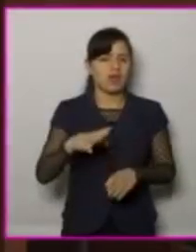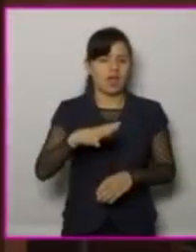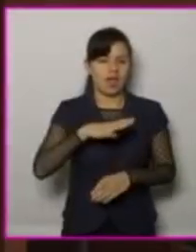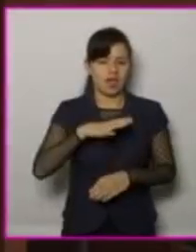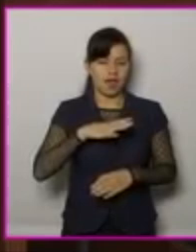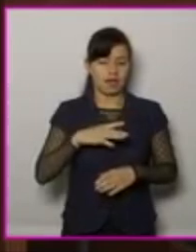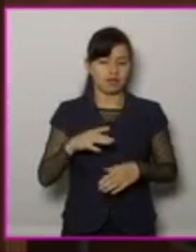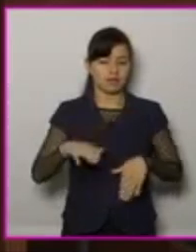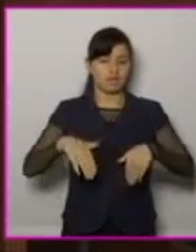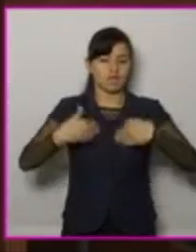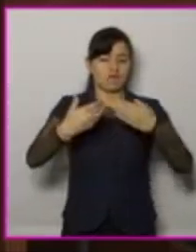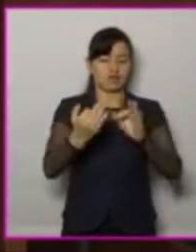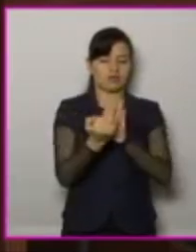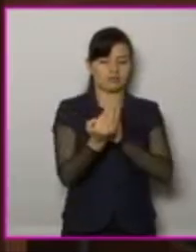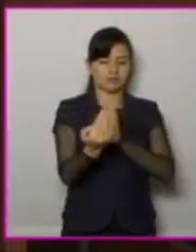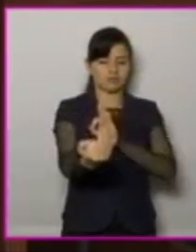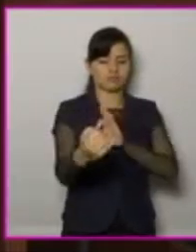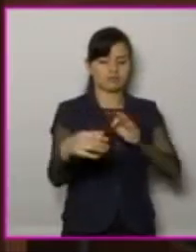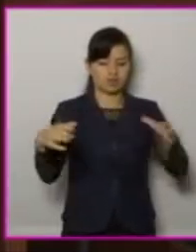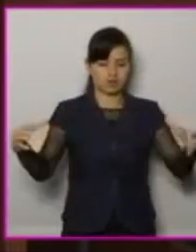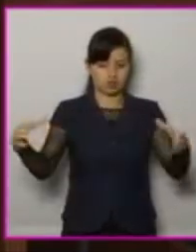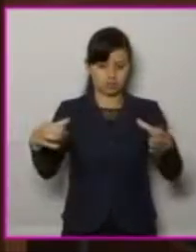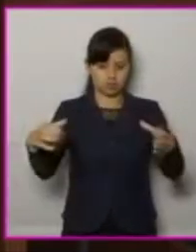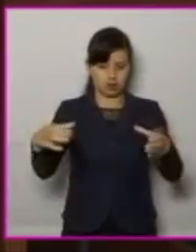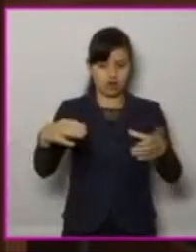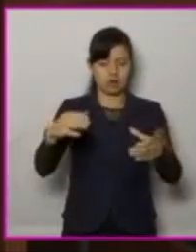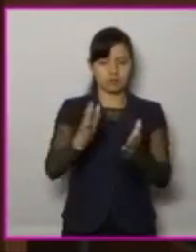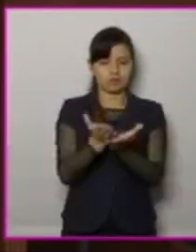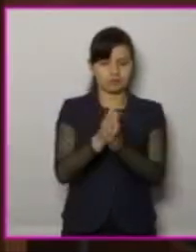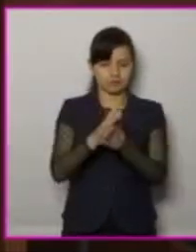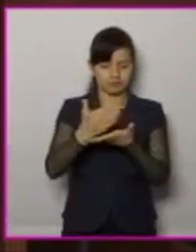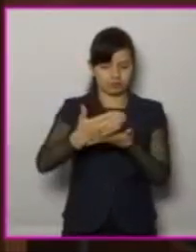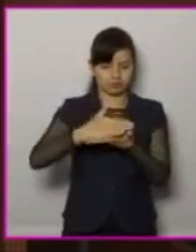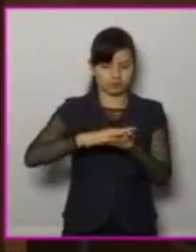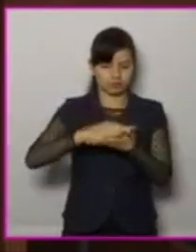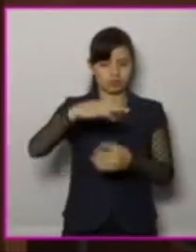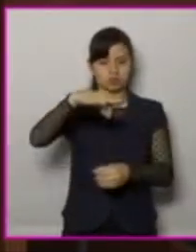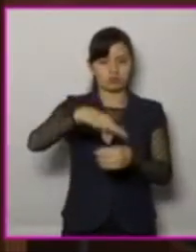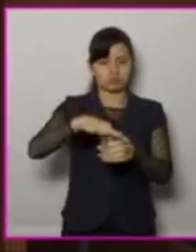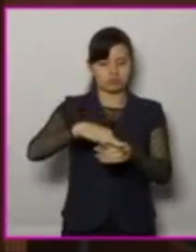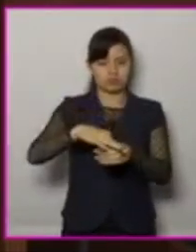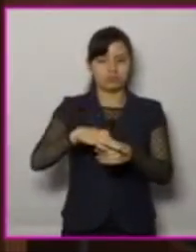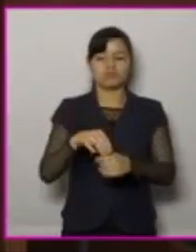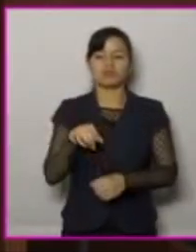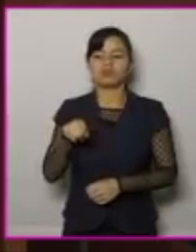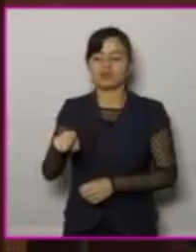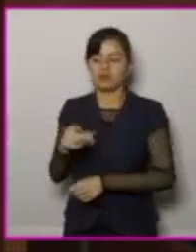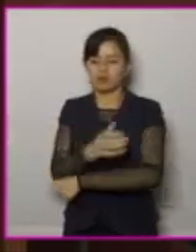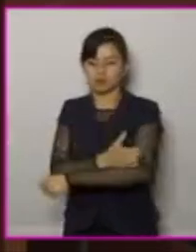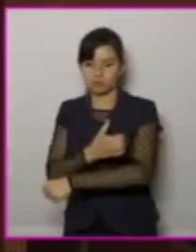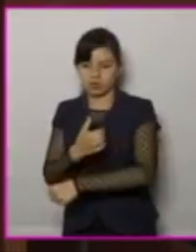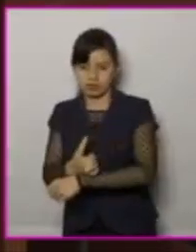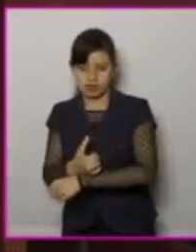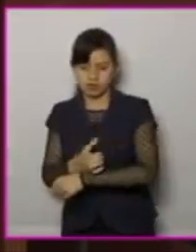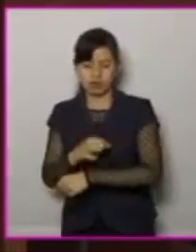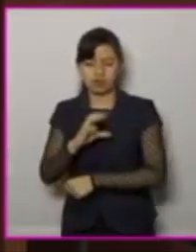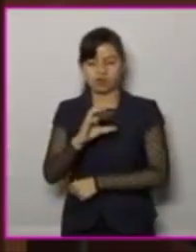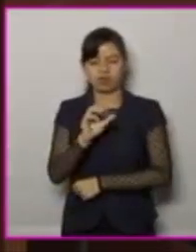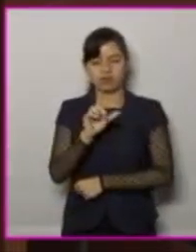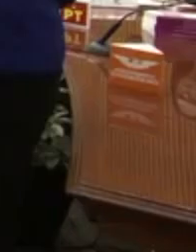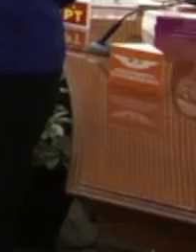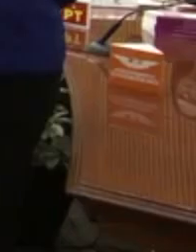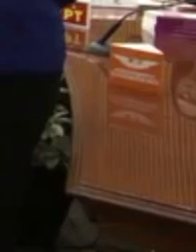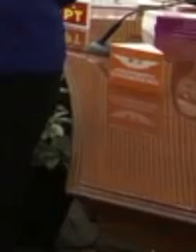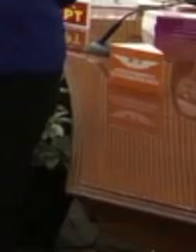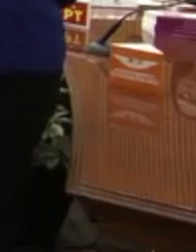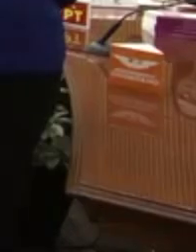funcionarios de casilla en los cinco estados donde se realizarán elecciones ordinarias el próximo 2 de junio. De acuerdo con el sorteo,